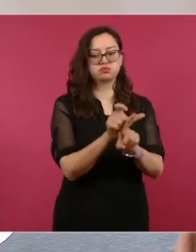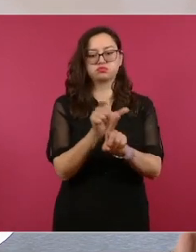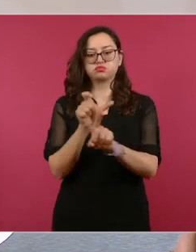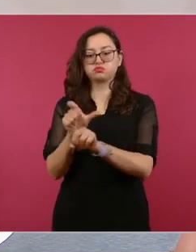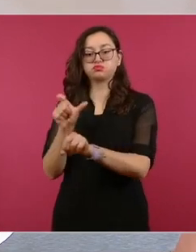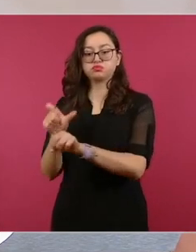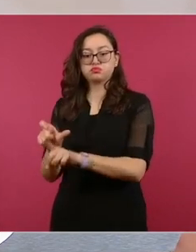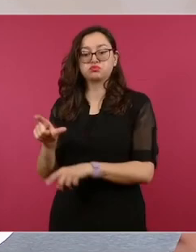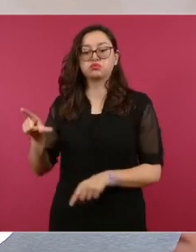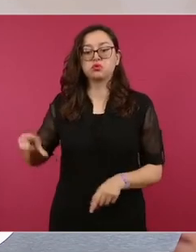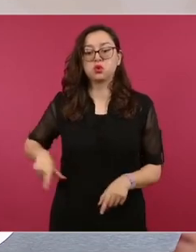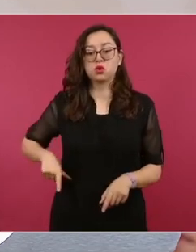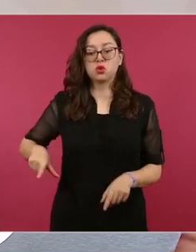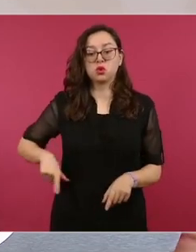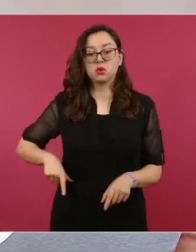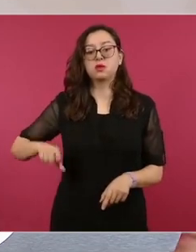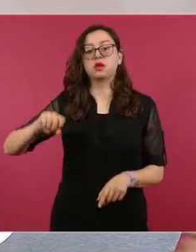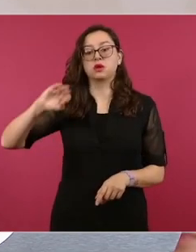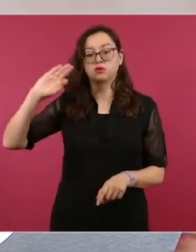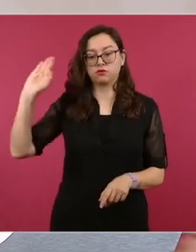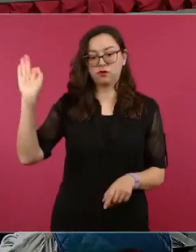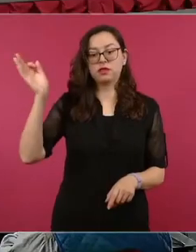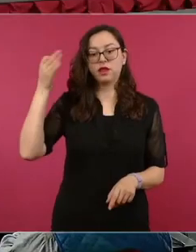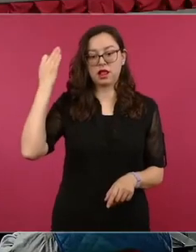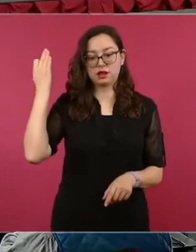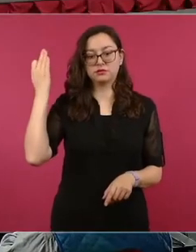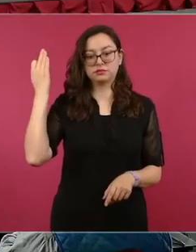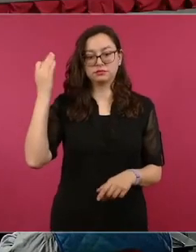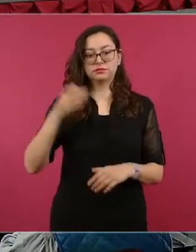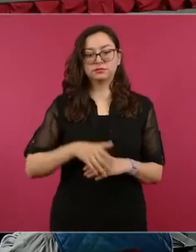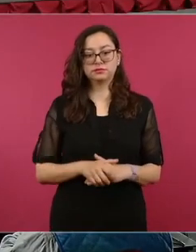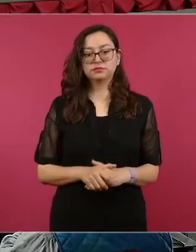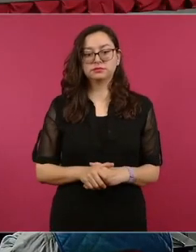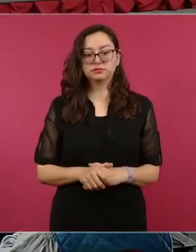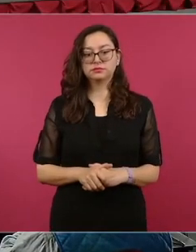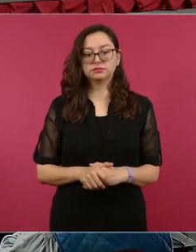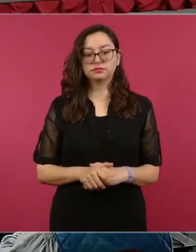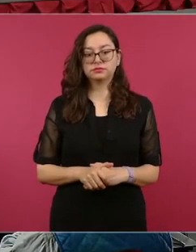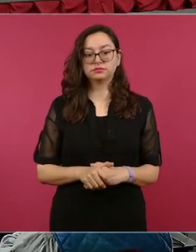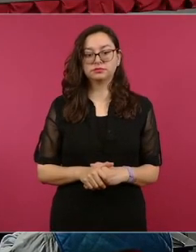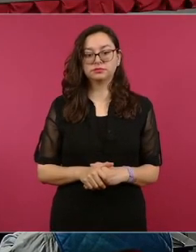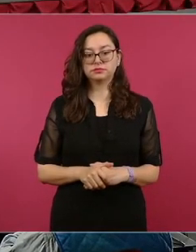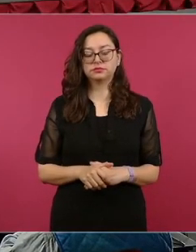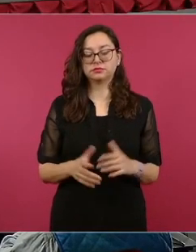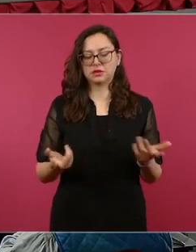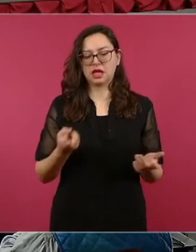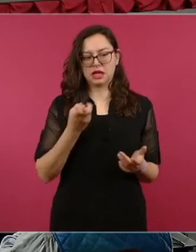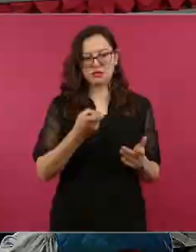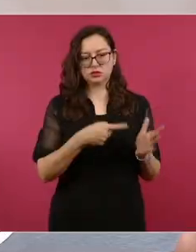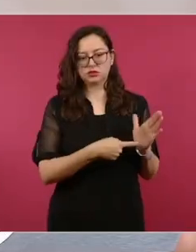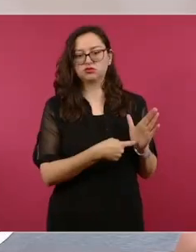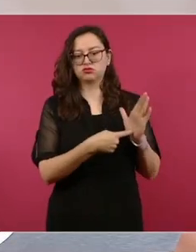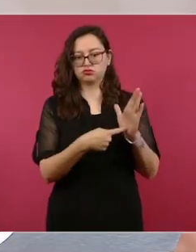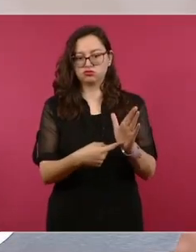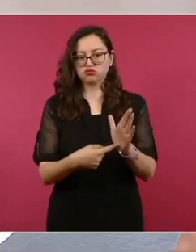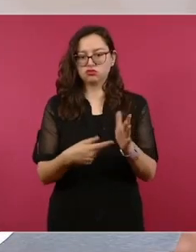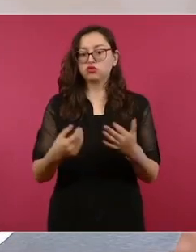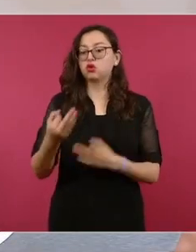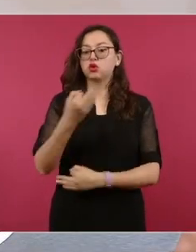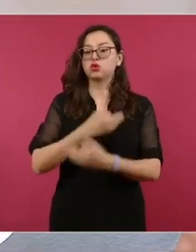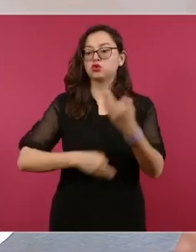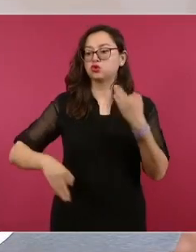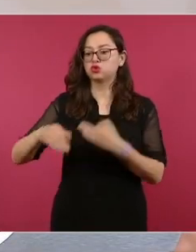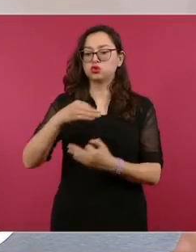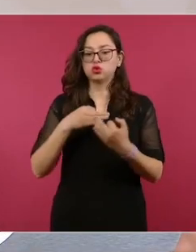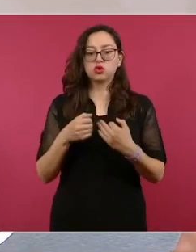federal está pendiente de todas las